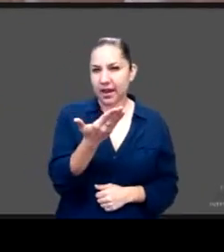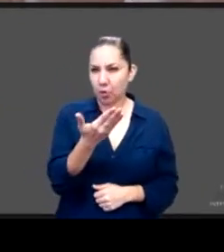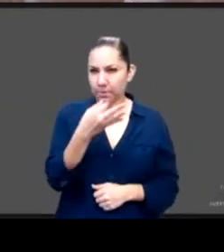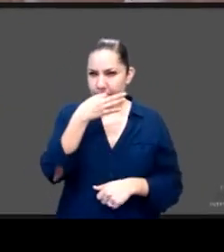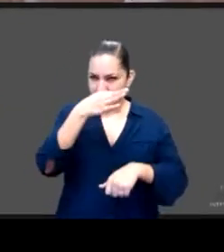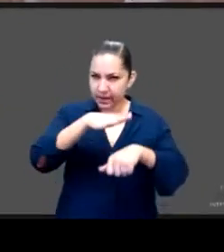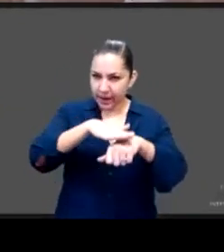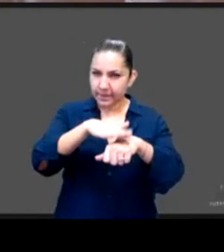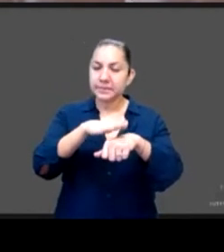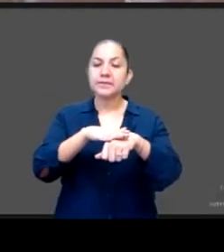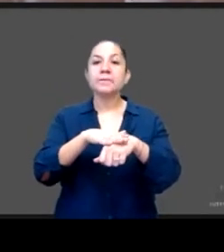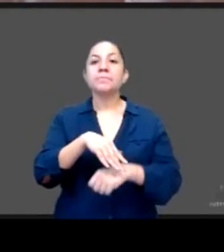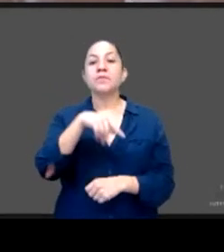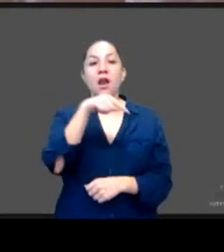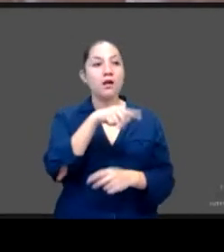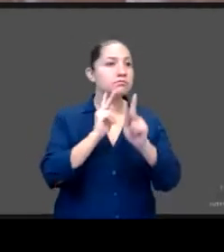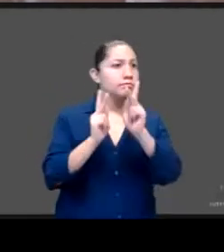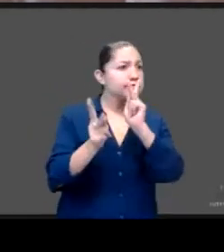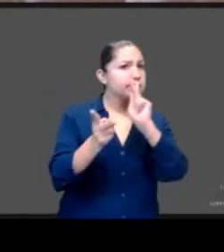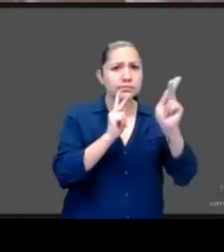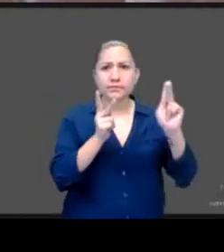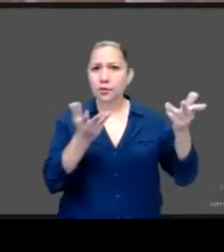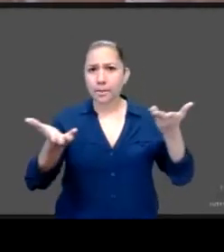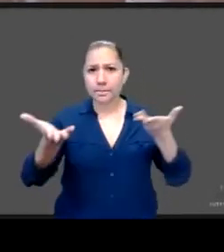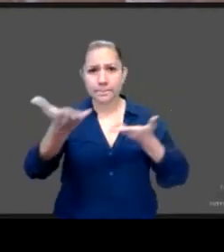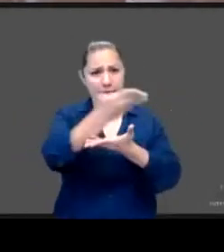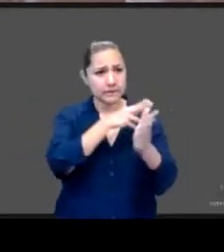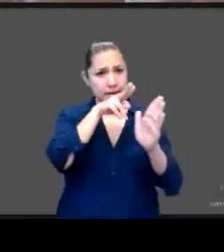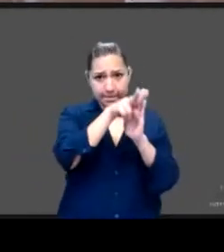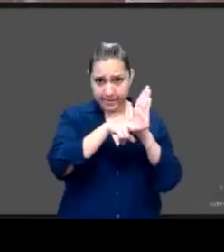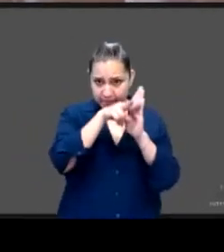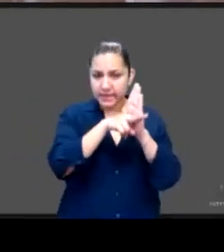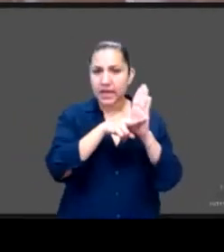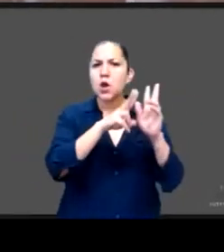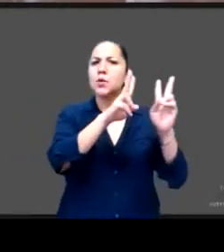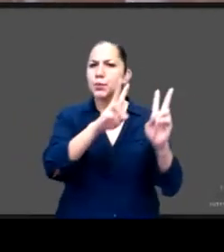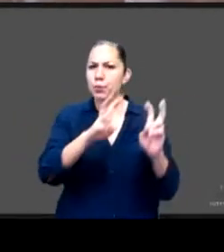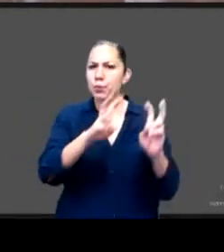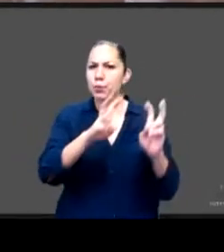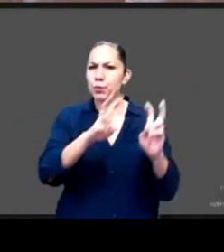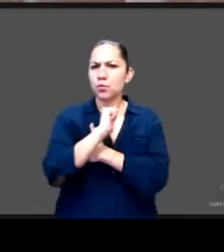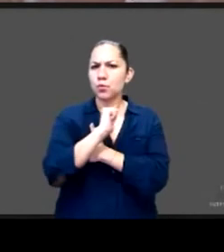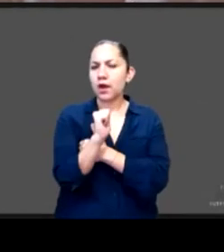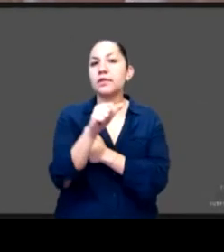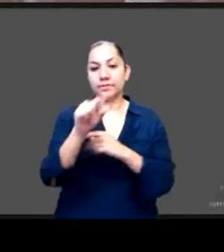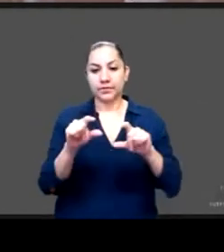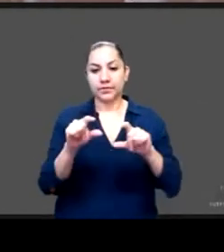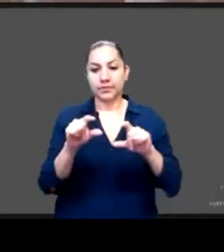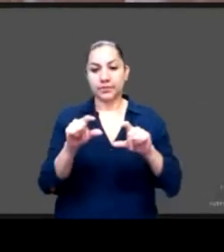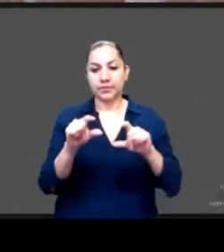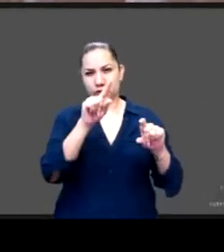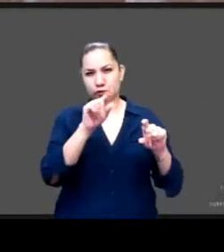guardar este conversatorio. Está colocado la liga aquí en el chat del Zoom y